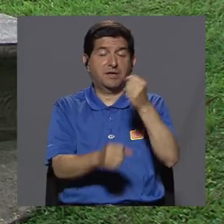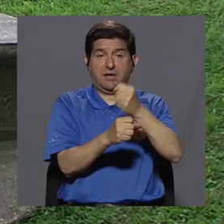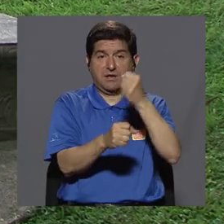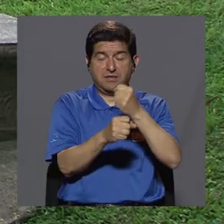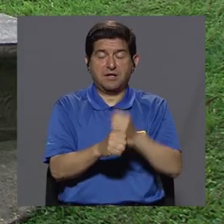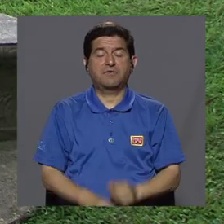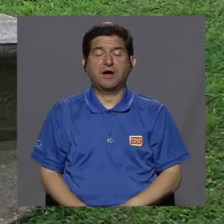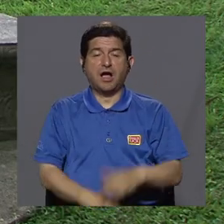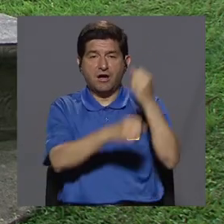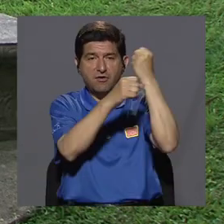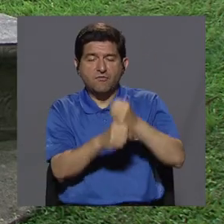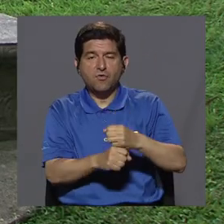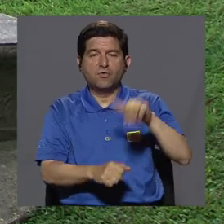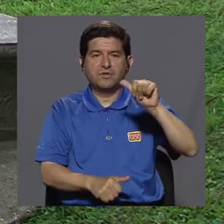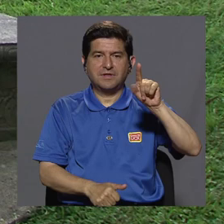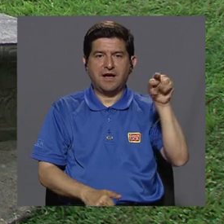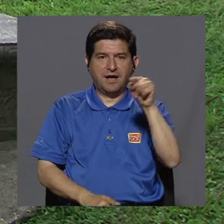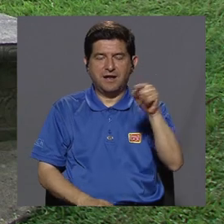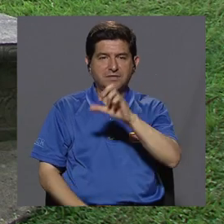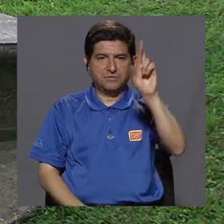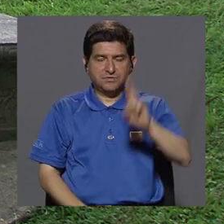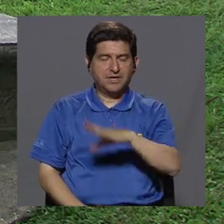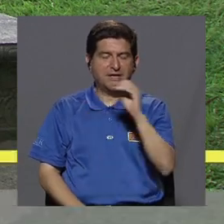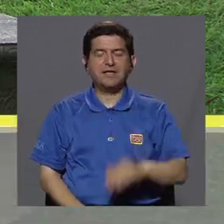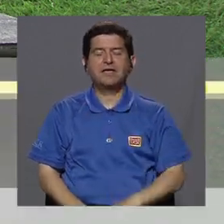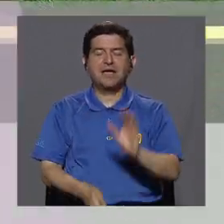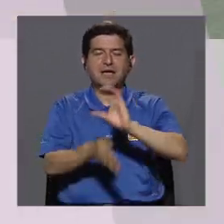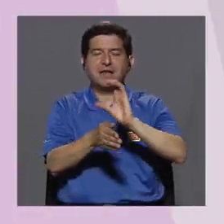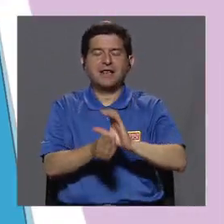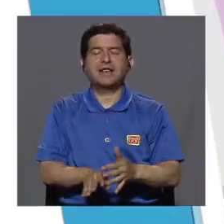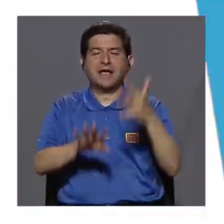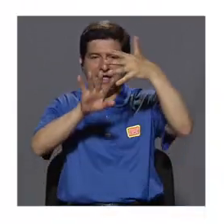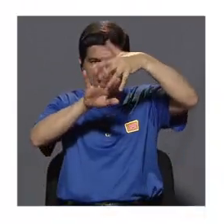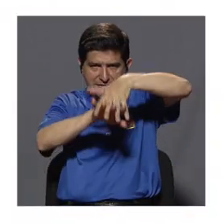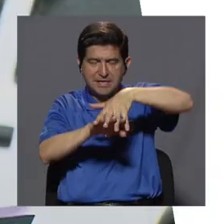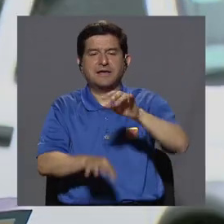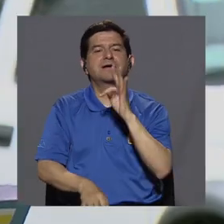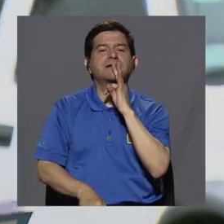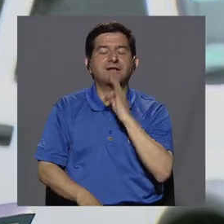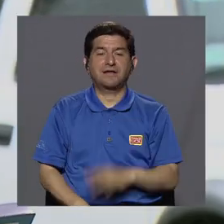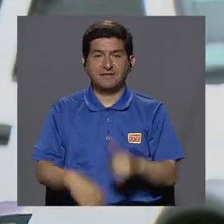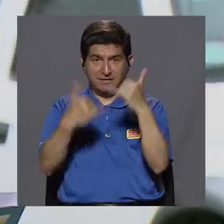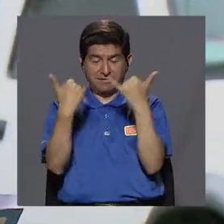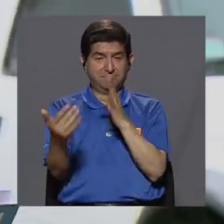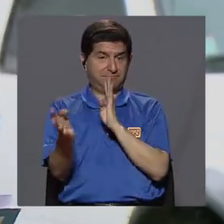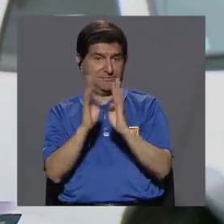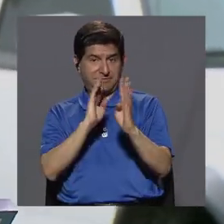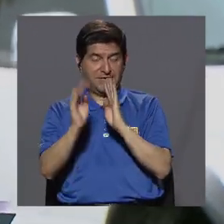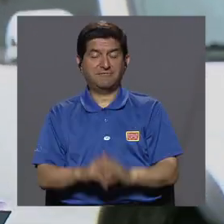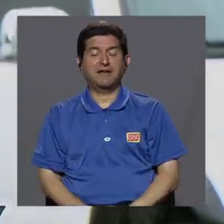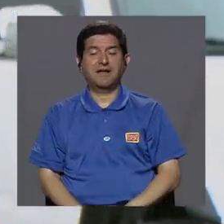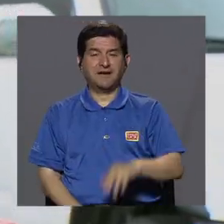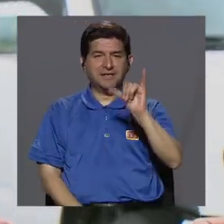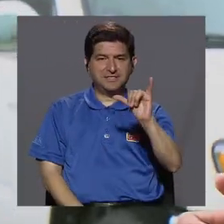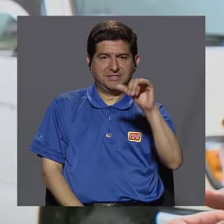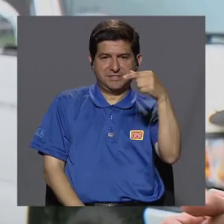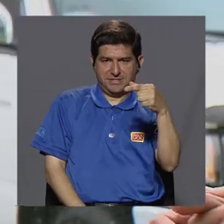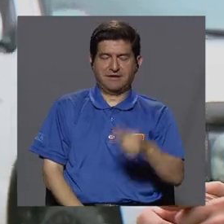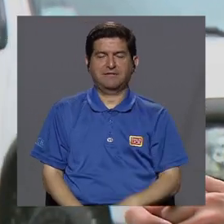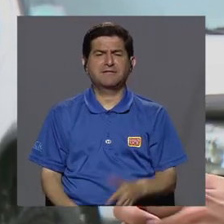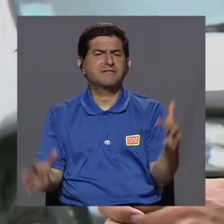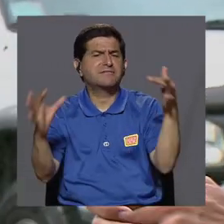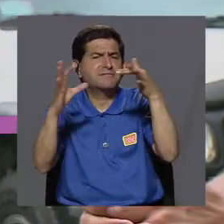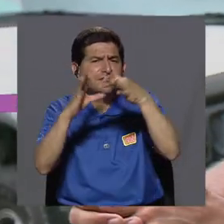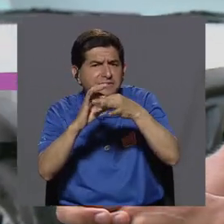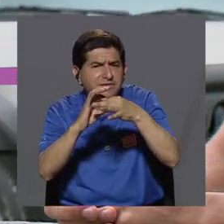trabaja en Fundalzheimer Costa Rica y en la clínica integrada de Tibas. Ya estamos acá conversando con Jainer Gutiérrez